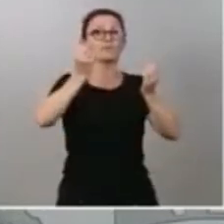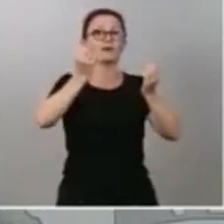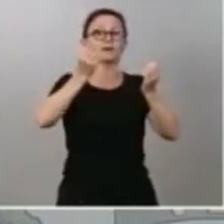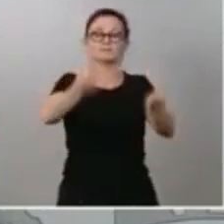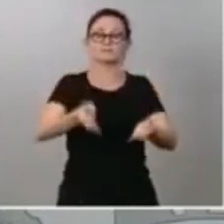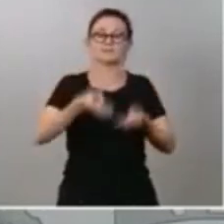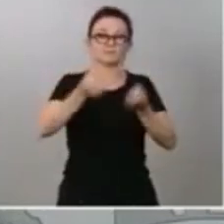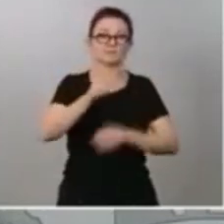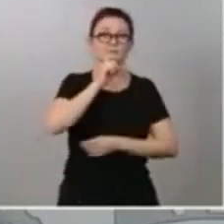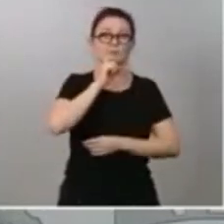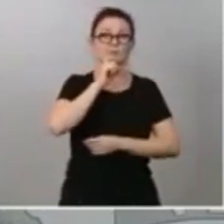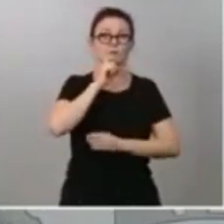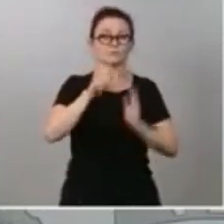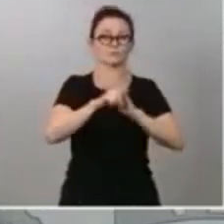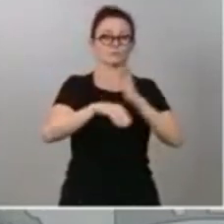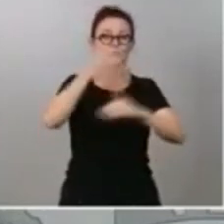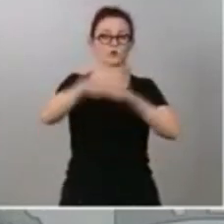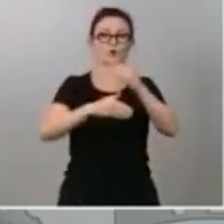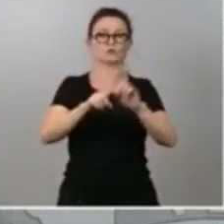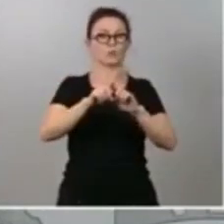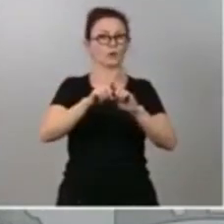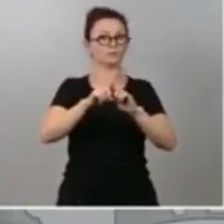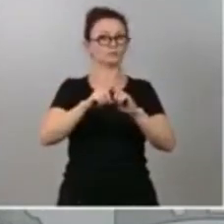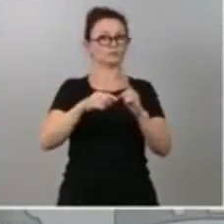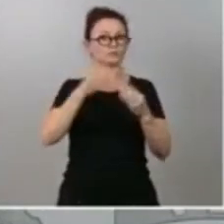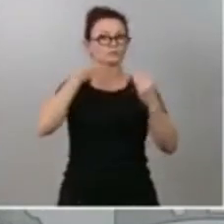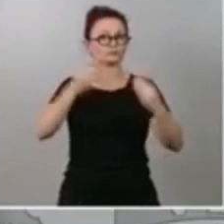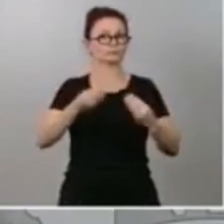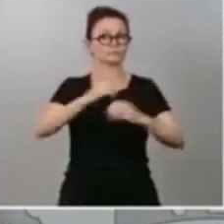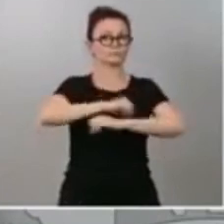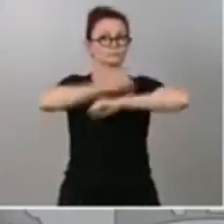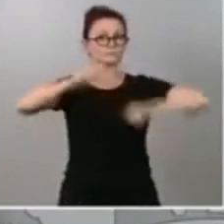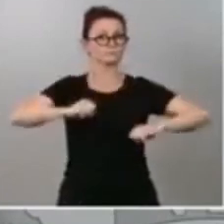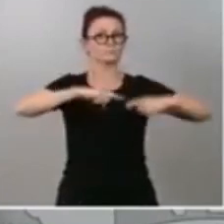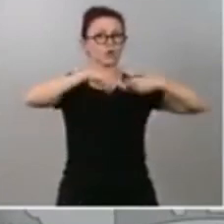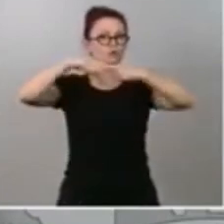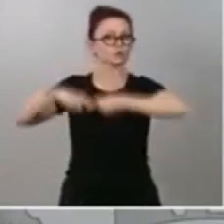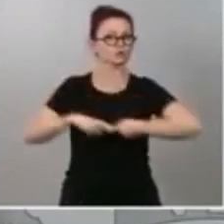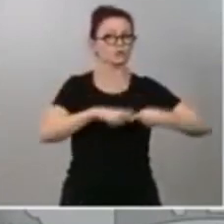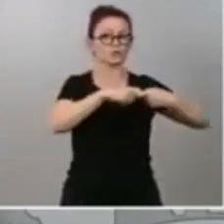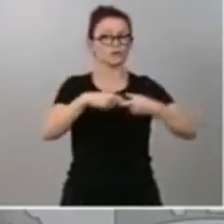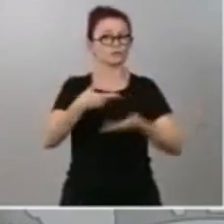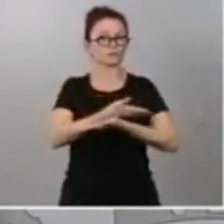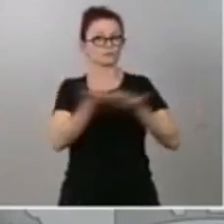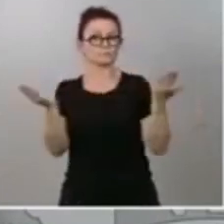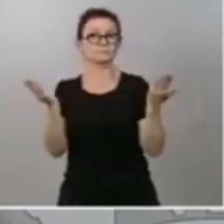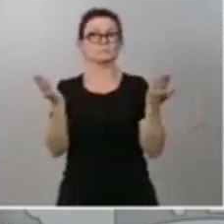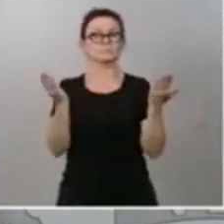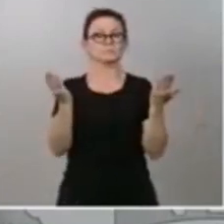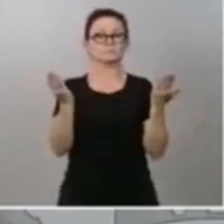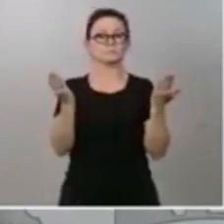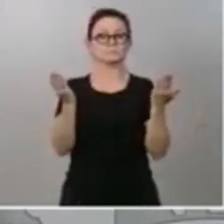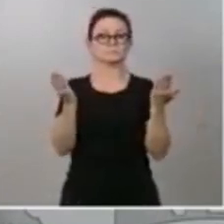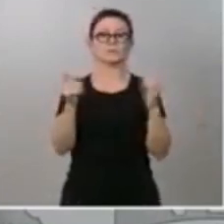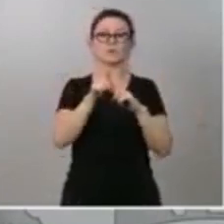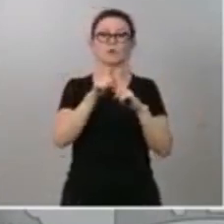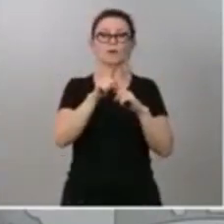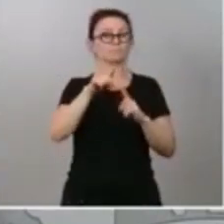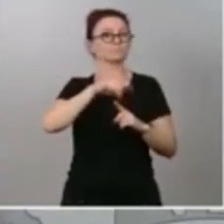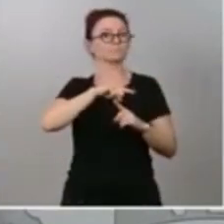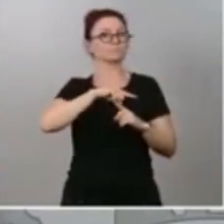miedo solidarios valientes confiados y con espíritu de comunidad unidos